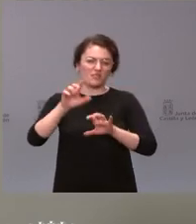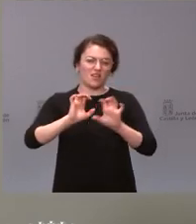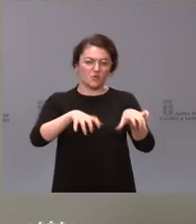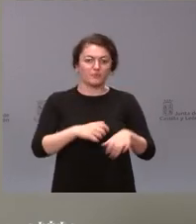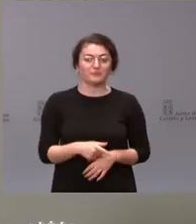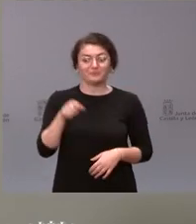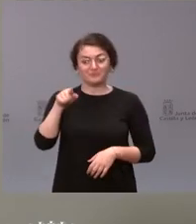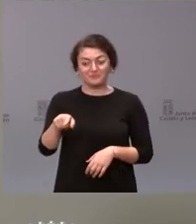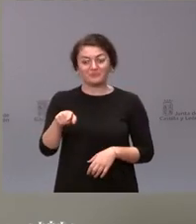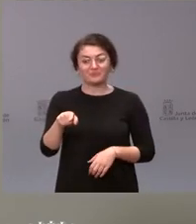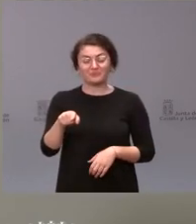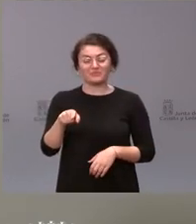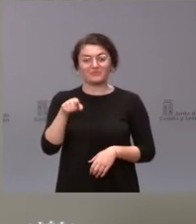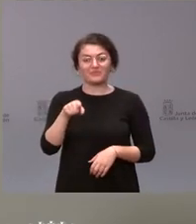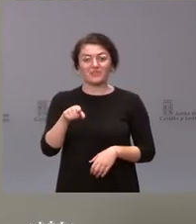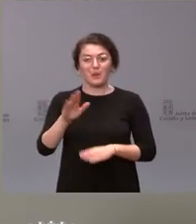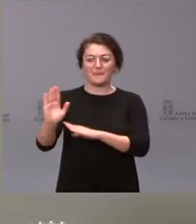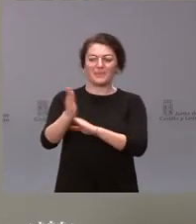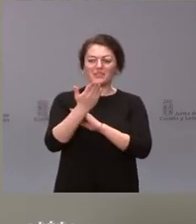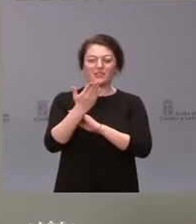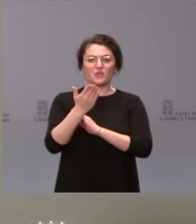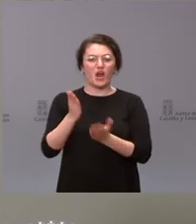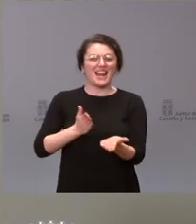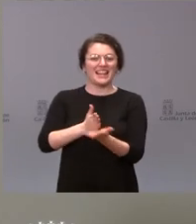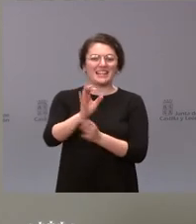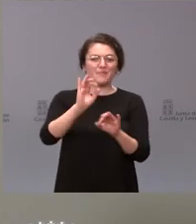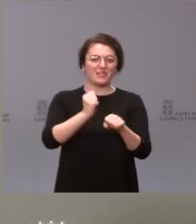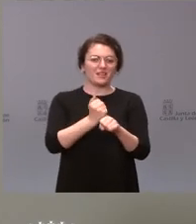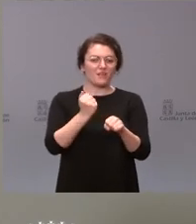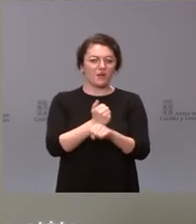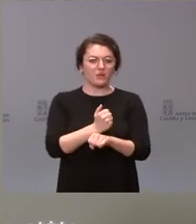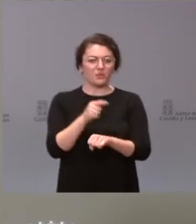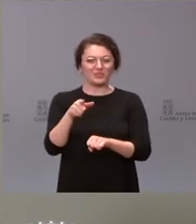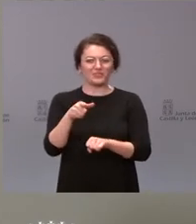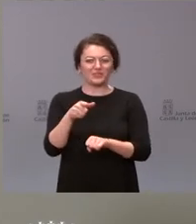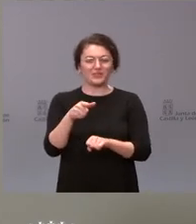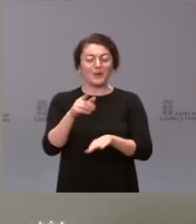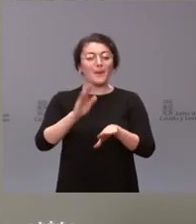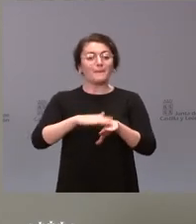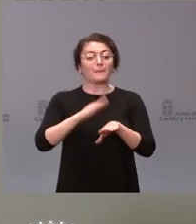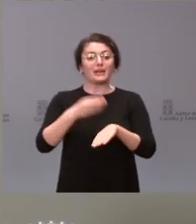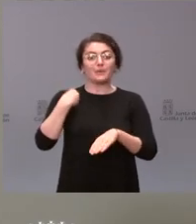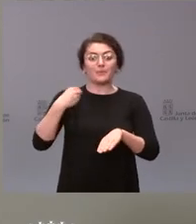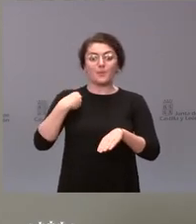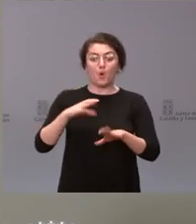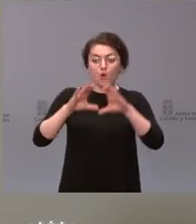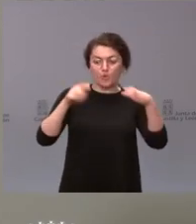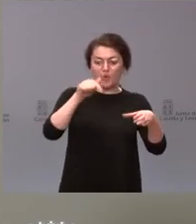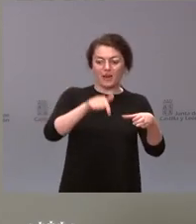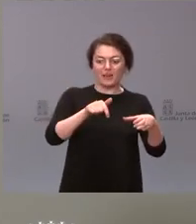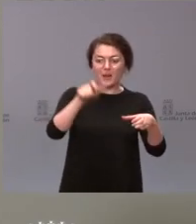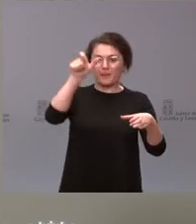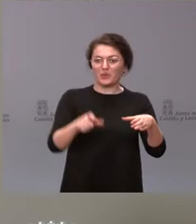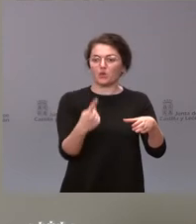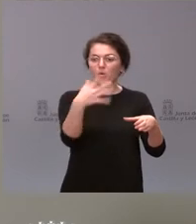línea de trabajo de esta mesa de León, que consistía en elegir una coordinadora de la mesa. Se nos propuso una persona